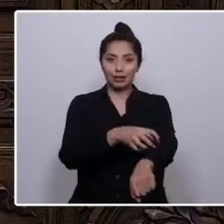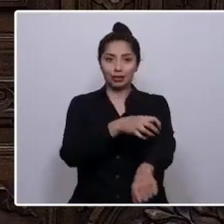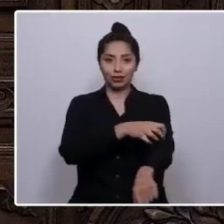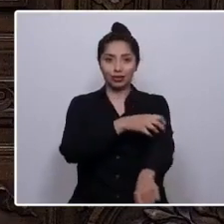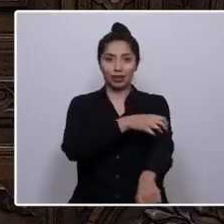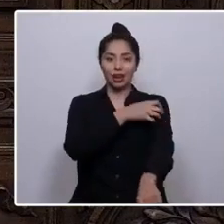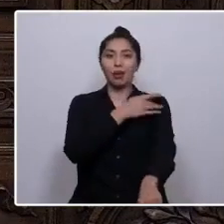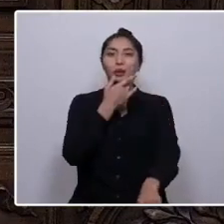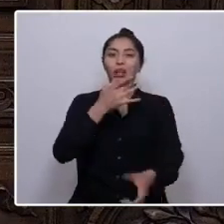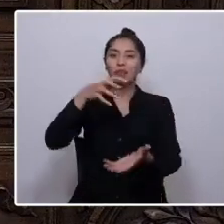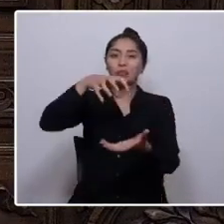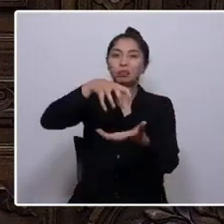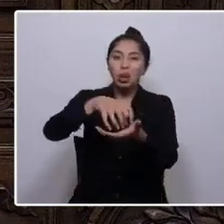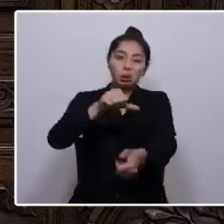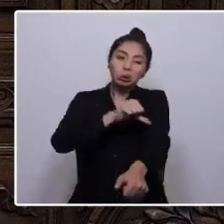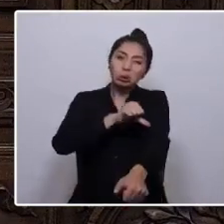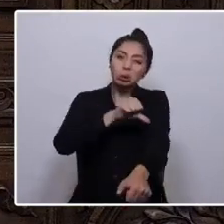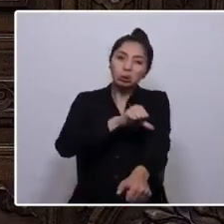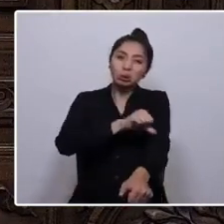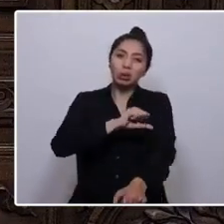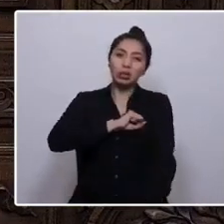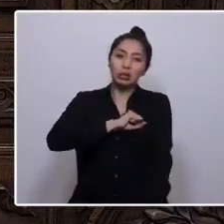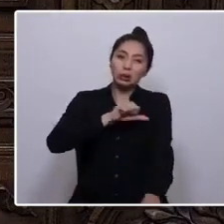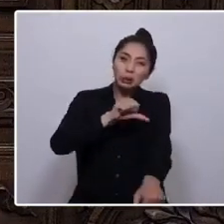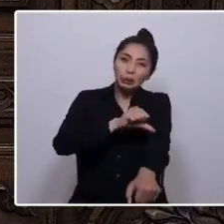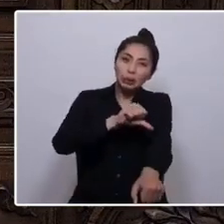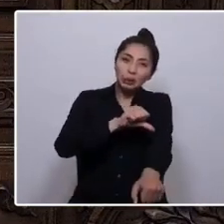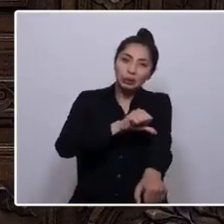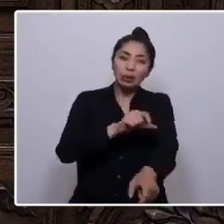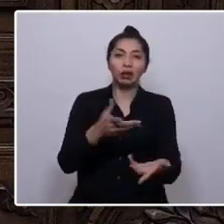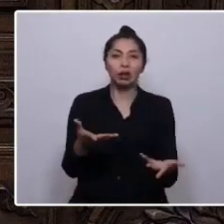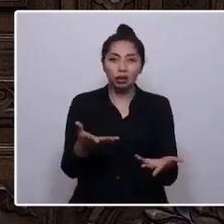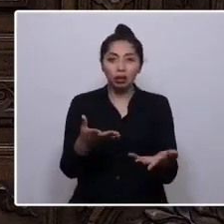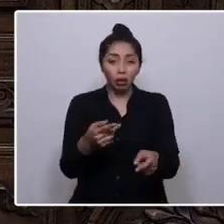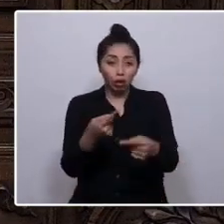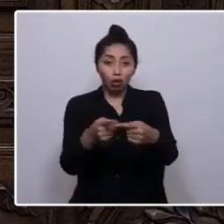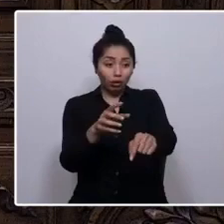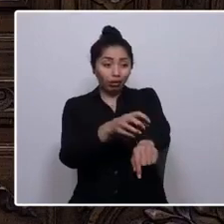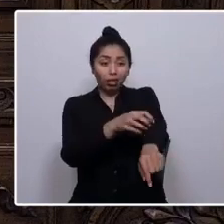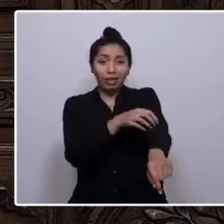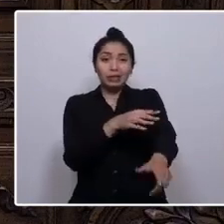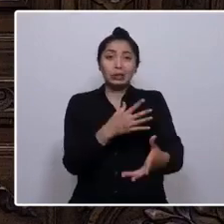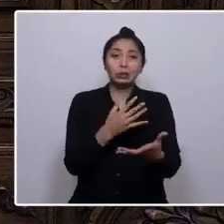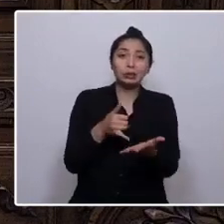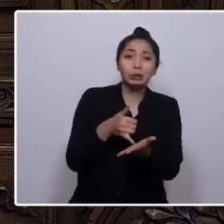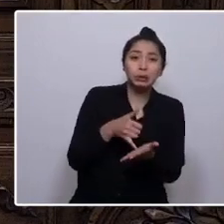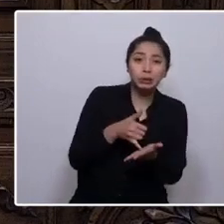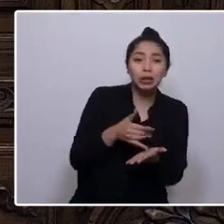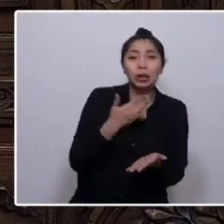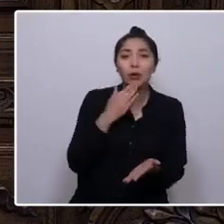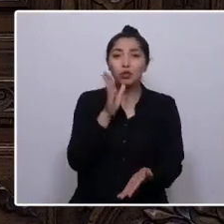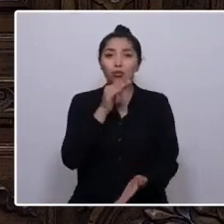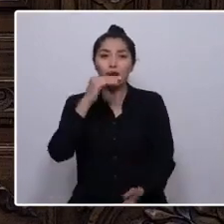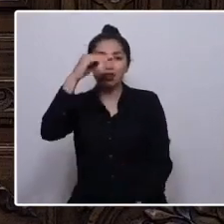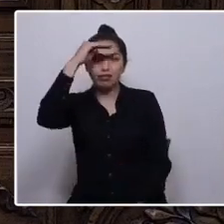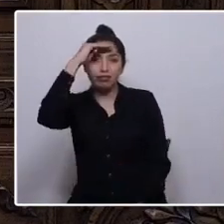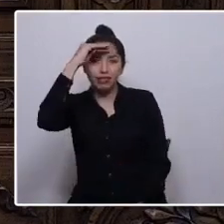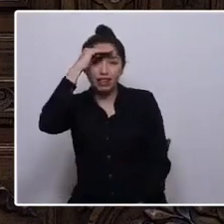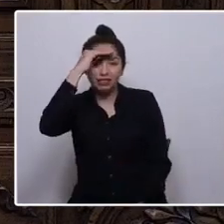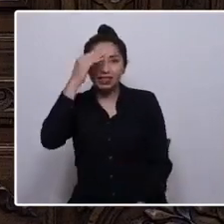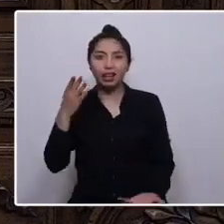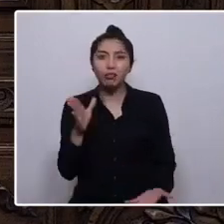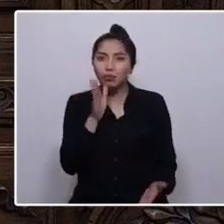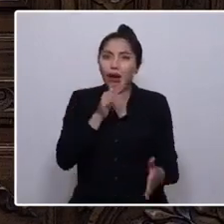centralismo chileno ha costado vidas, se ha basado en la desconfianza y ha negado nuestro derecho a